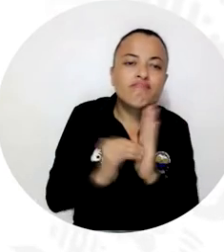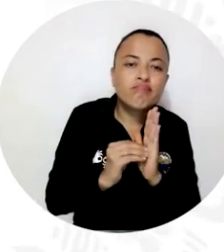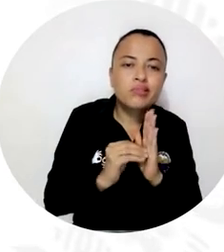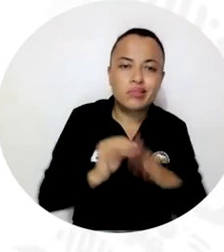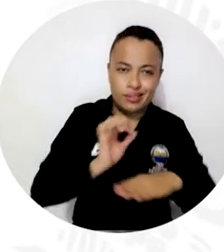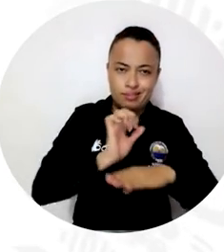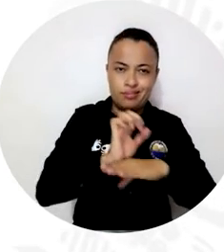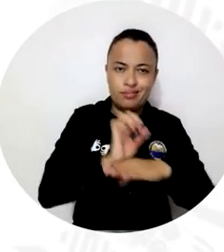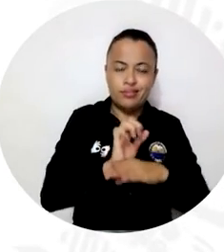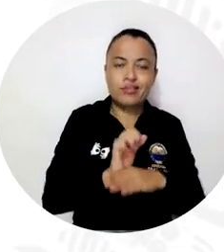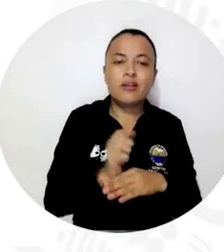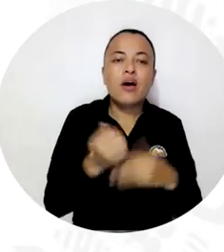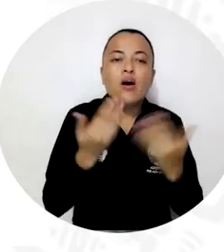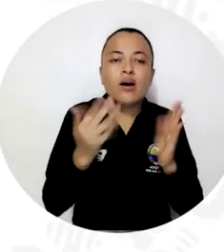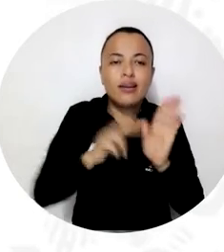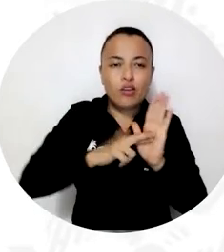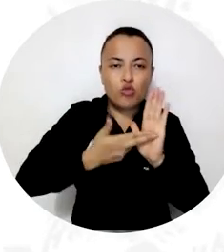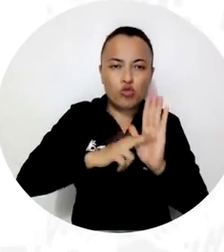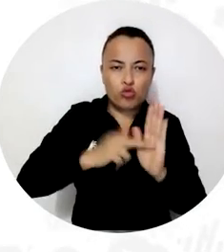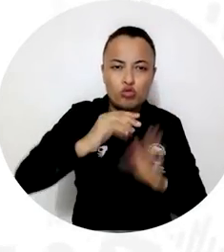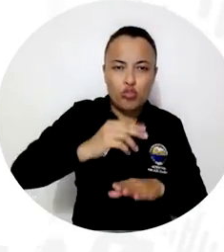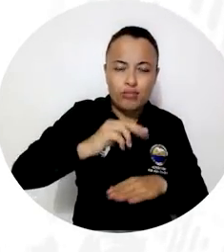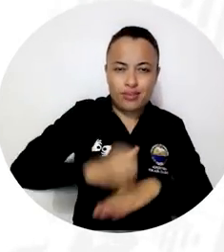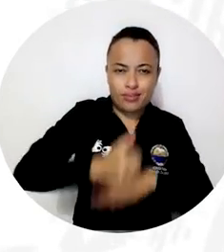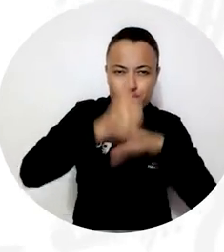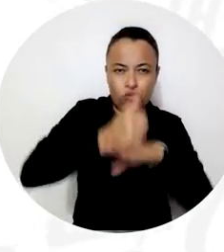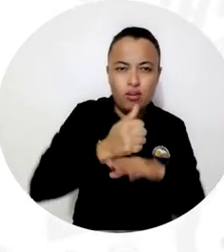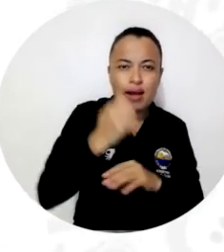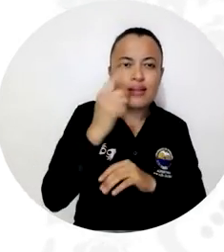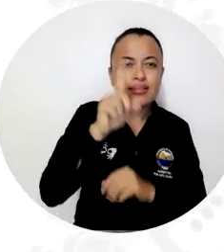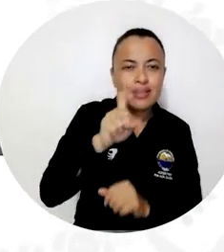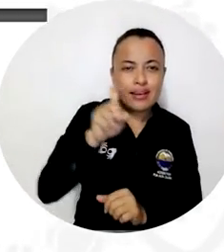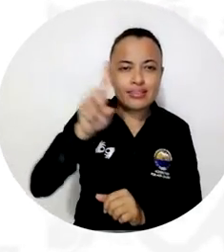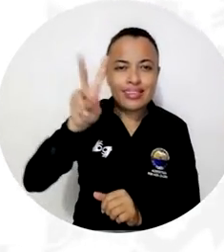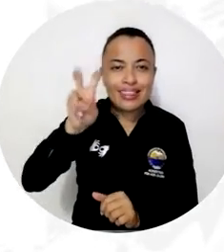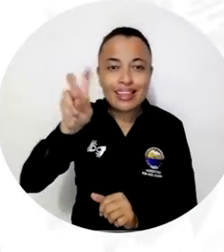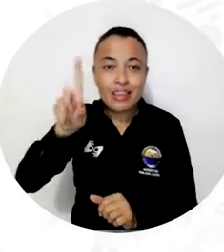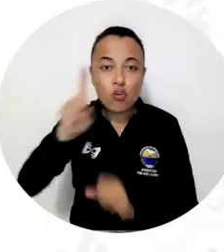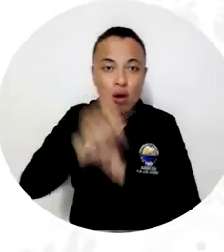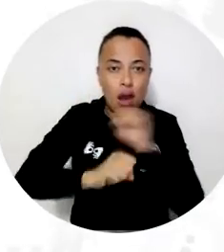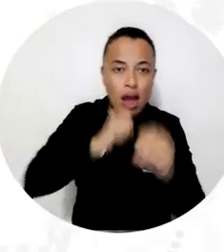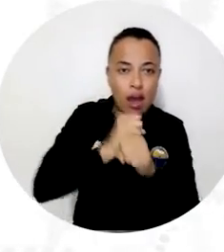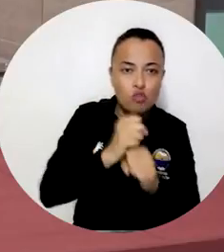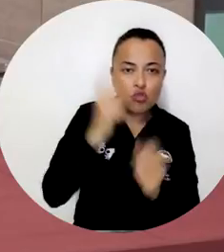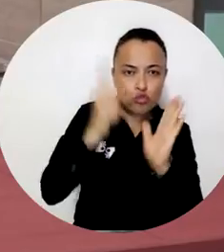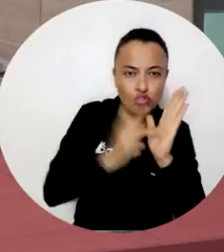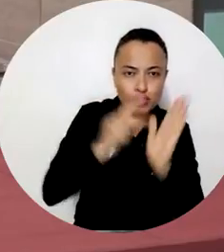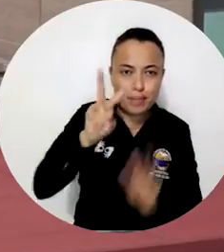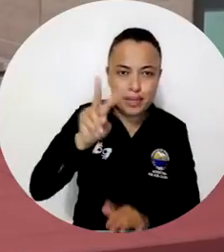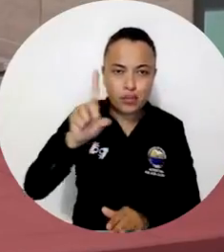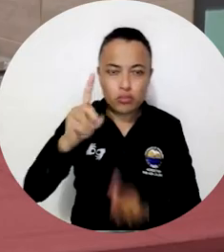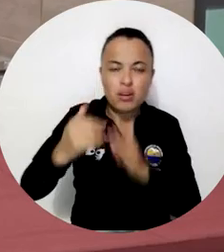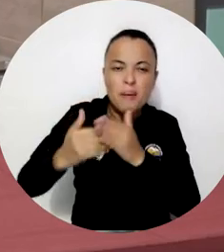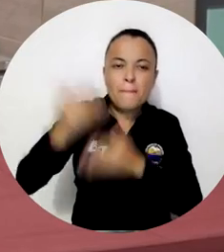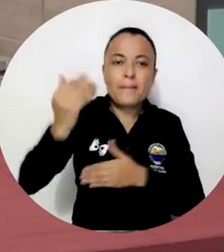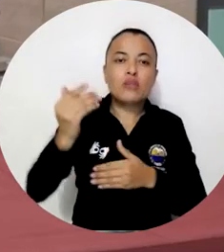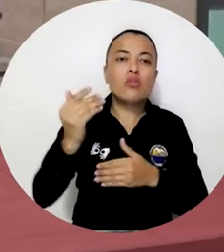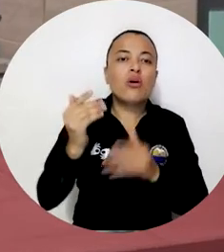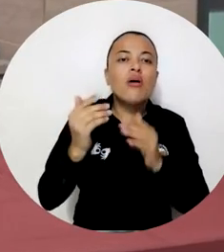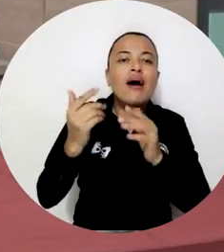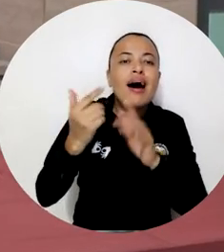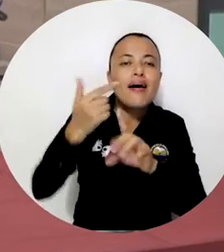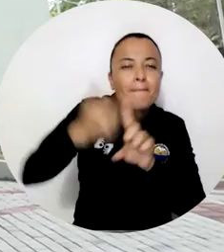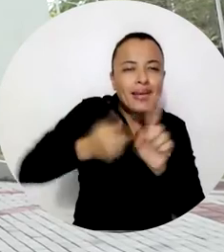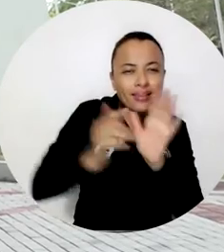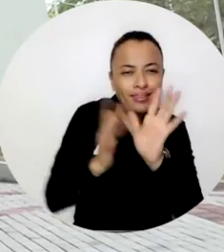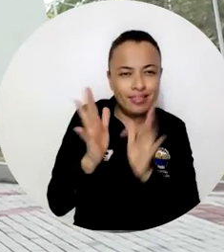la Resolución Rectoral 671 de 2021 y su conformación se logró en abril con la elección de estudiantes representantes